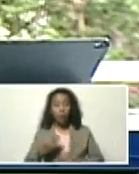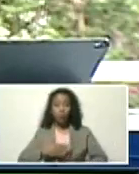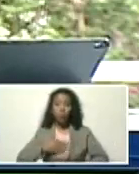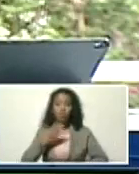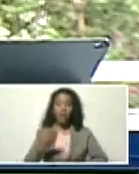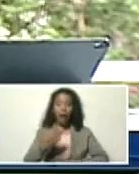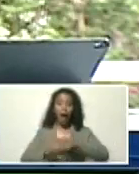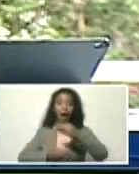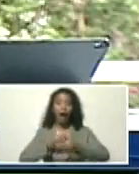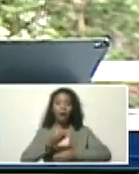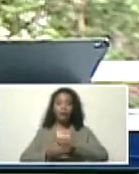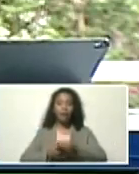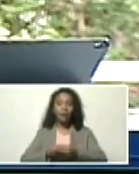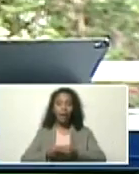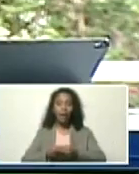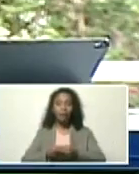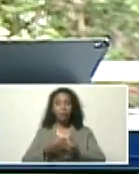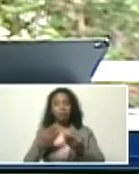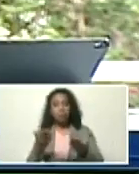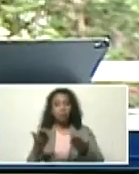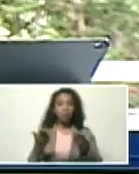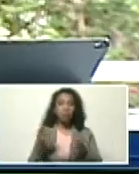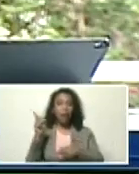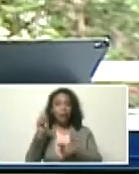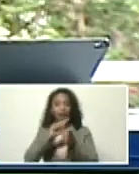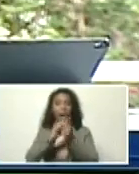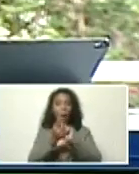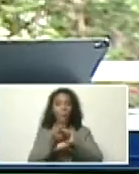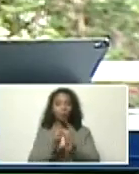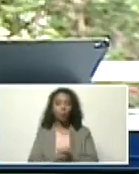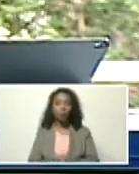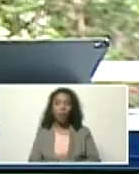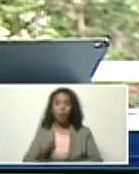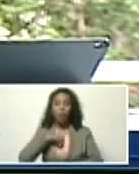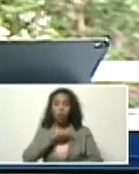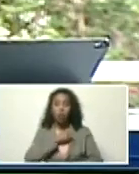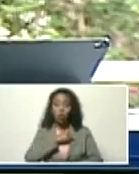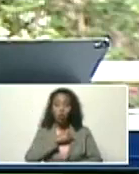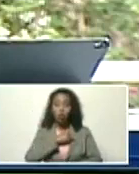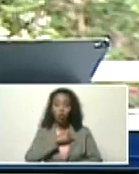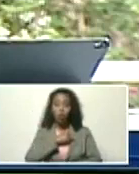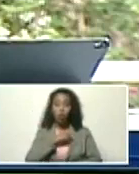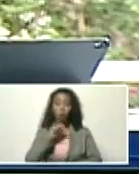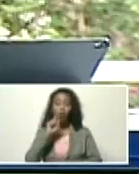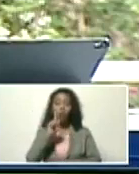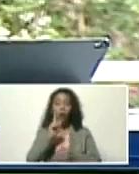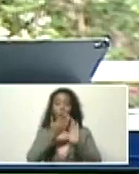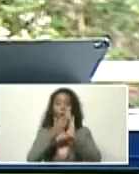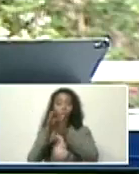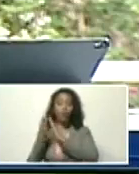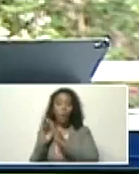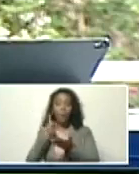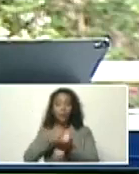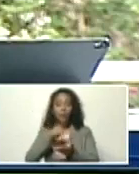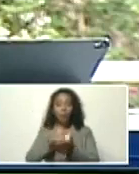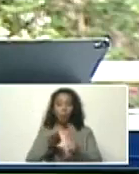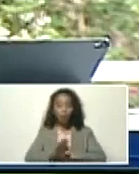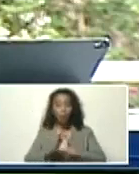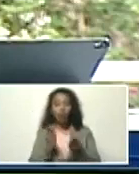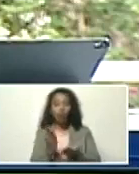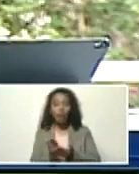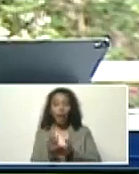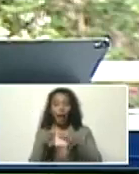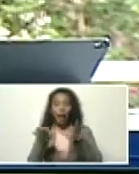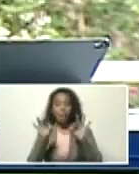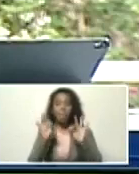mitigar en parte ese cambio climático. Somos parte de una comunidad mundial, de la especie